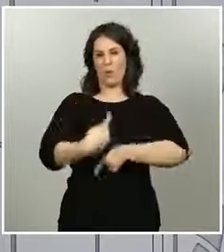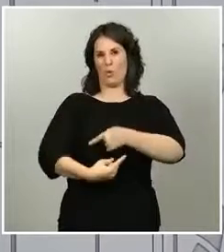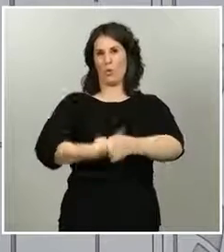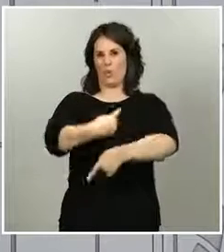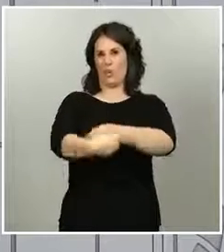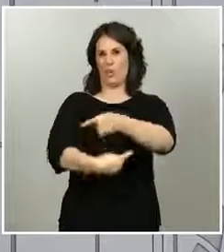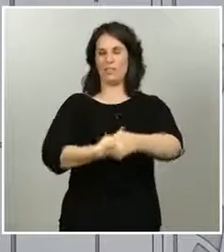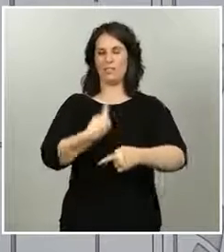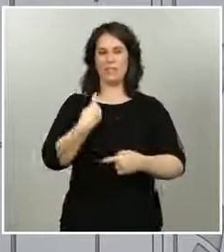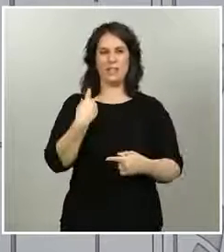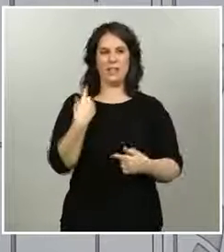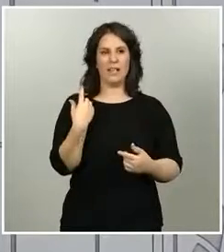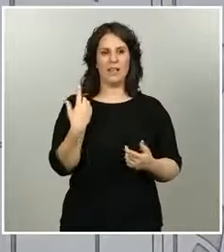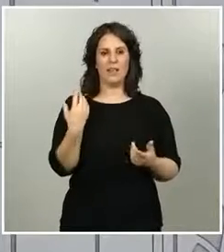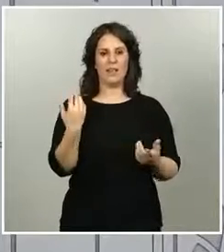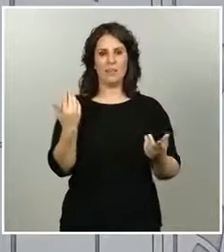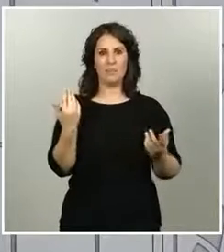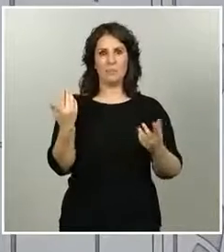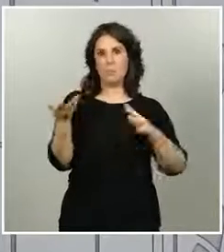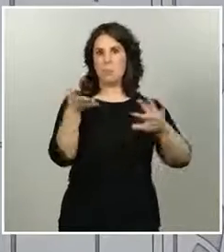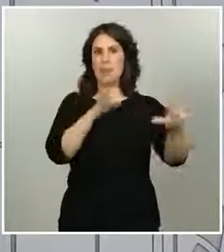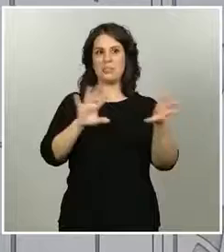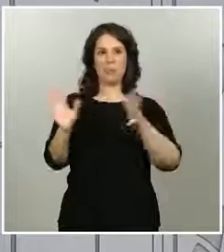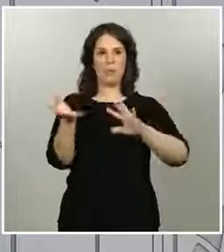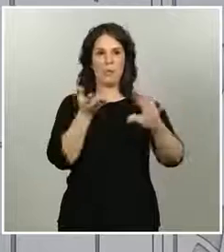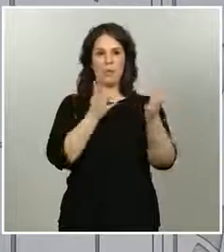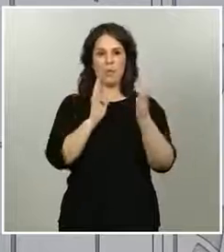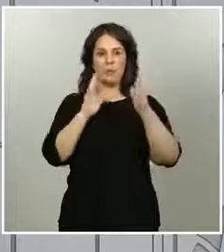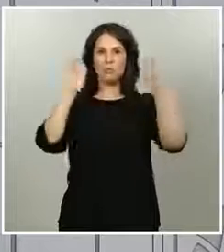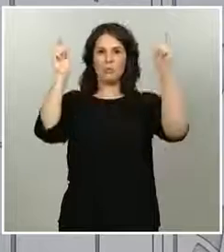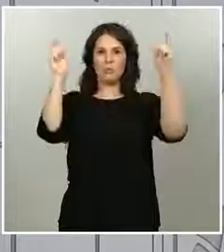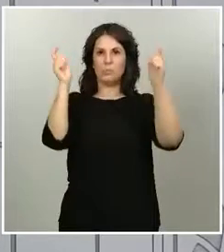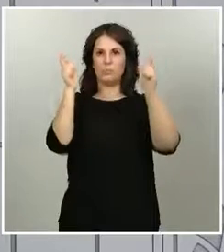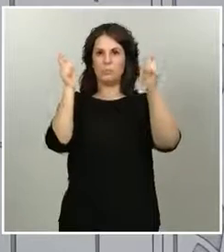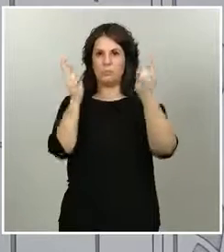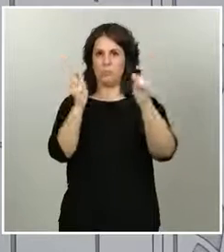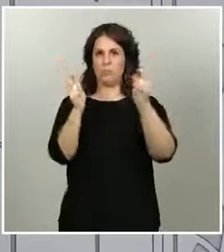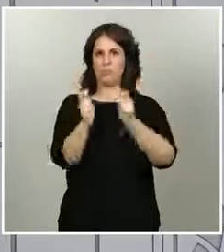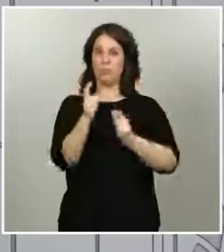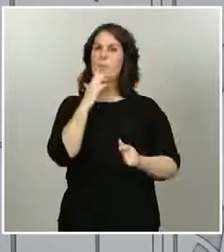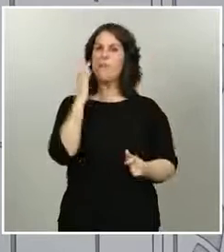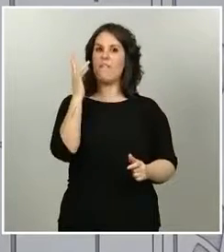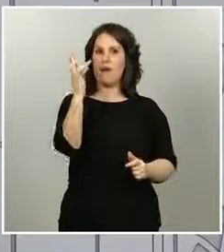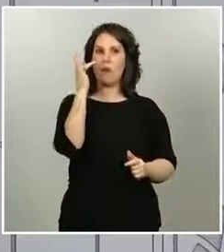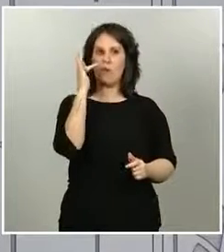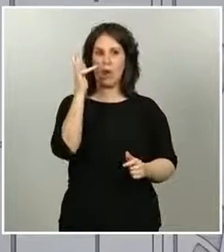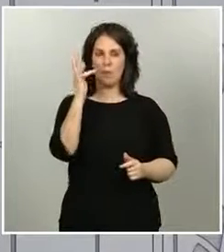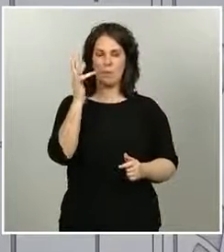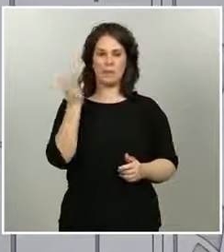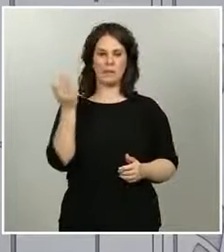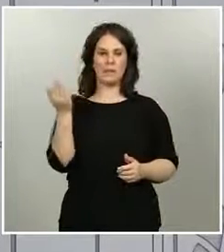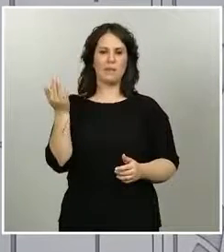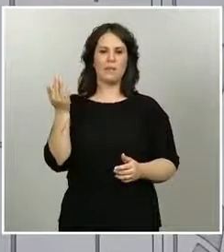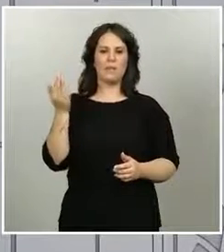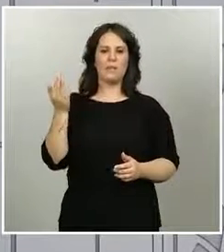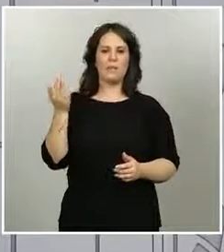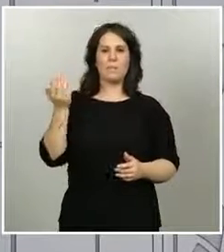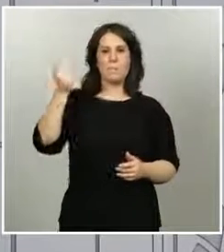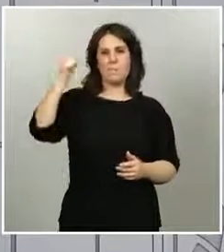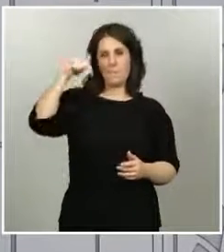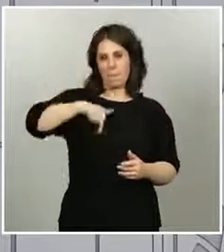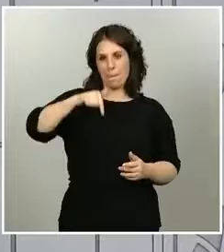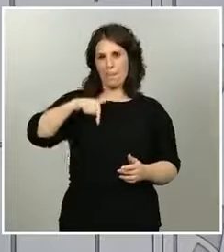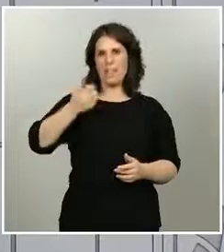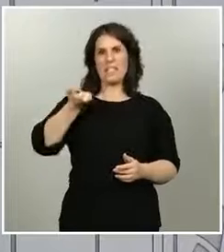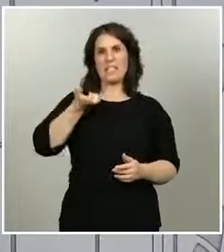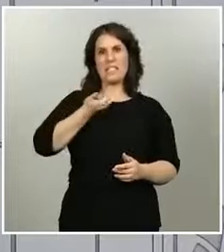yendo en la tendencia descendente favorable. Son datos que ya a estas alturas, cuando tenemos un número relativamente